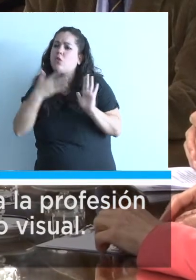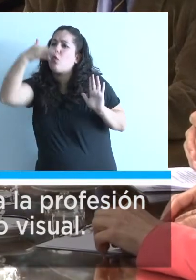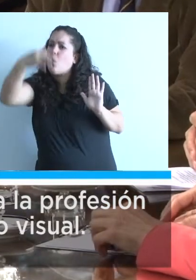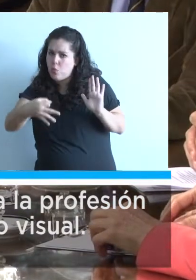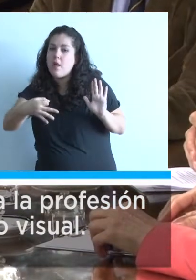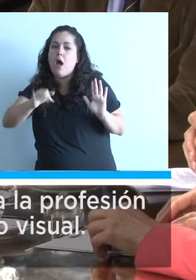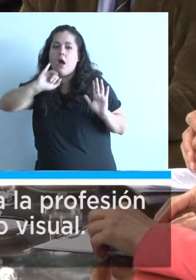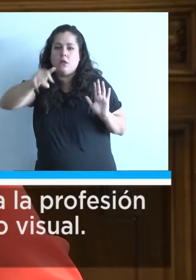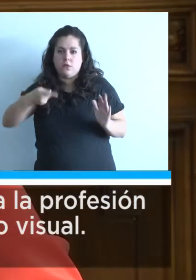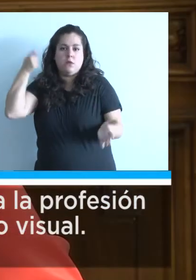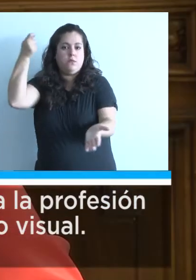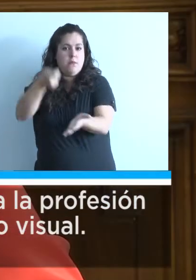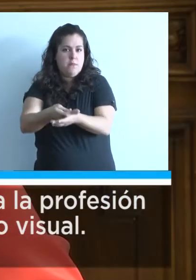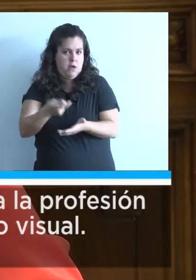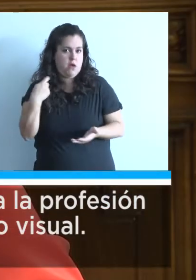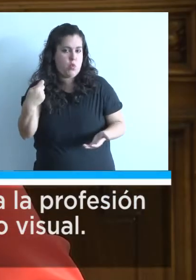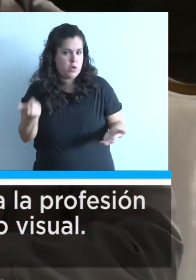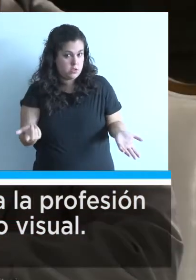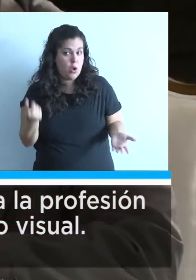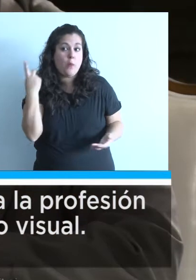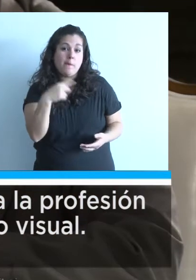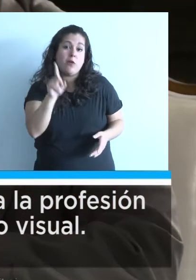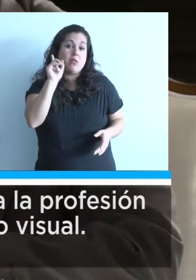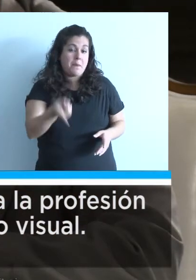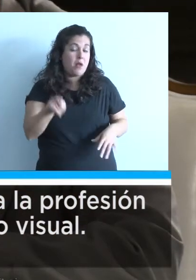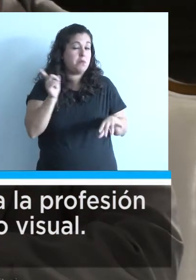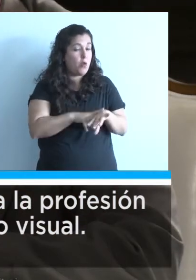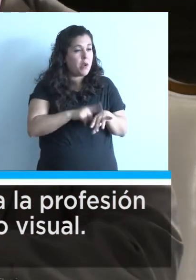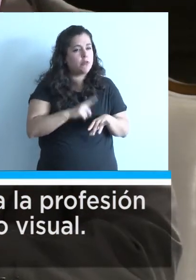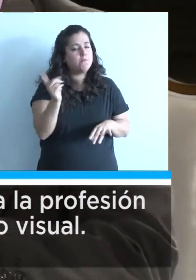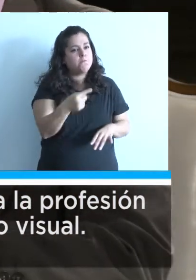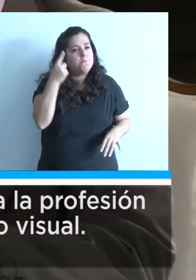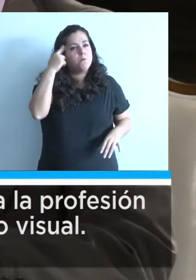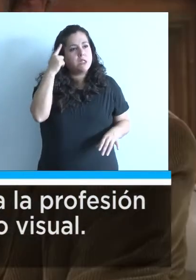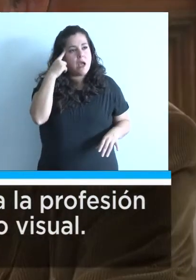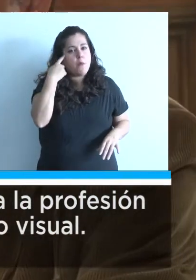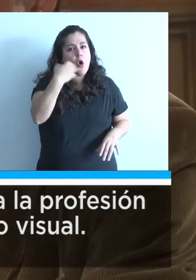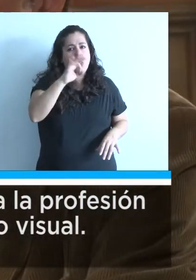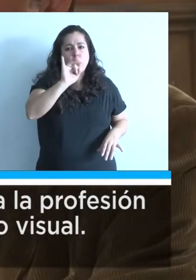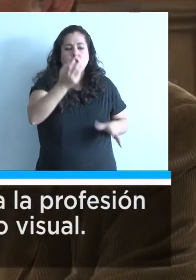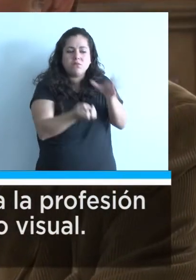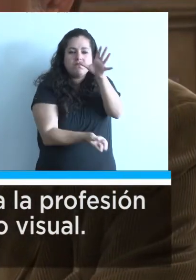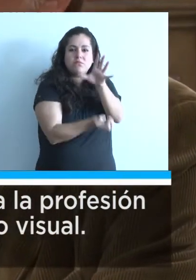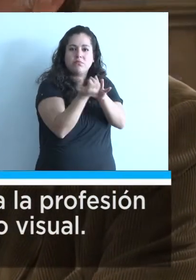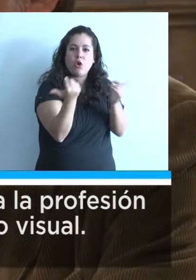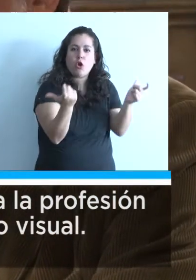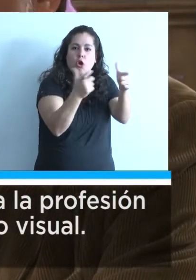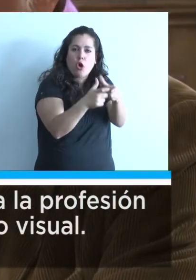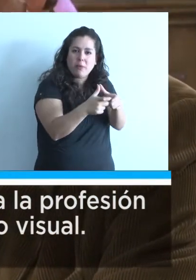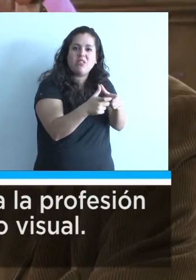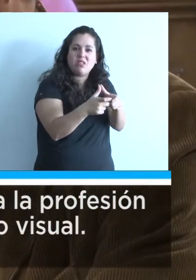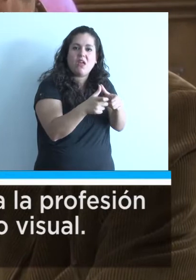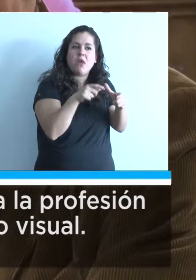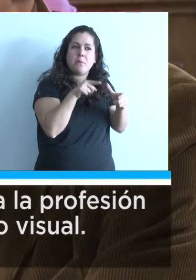estipula la ley. En algún momento también pensamos en que haya un comité